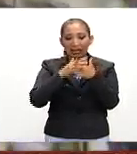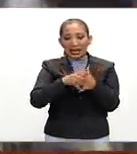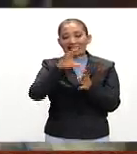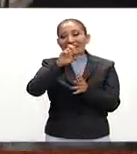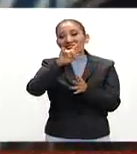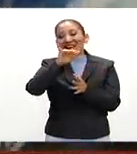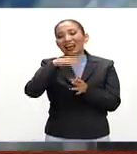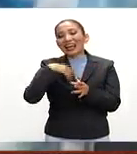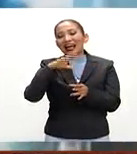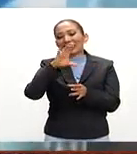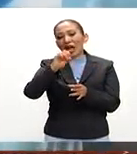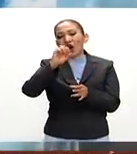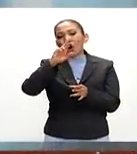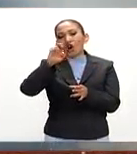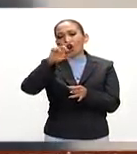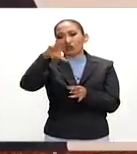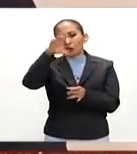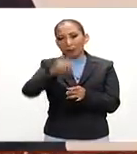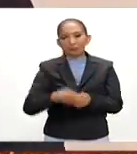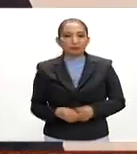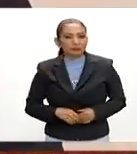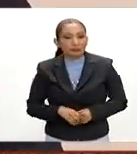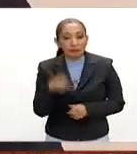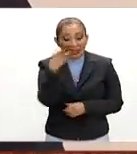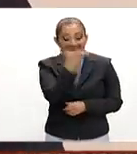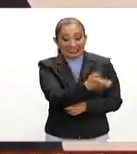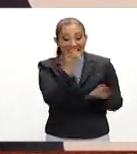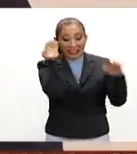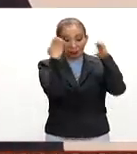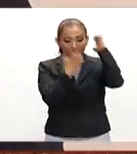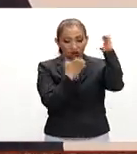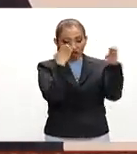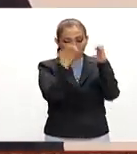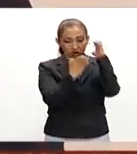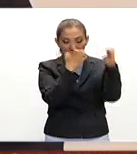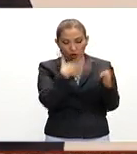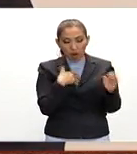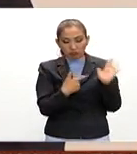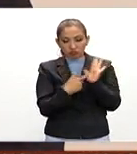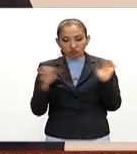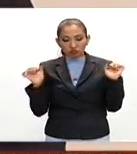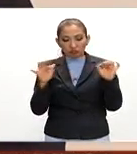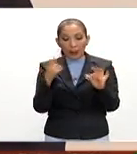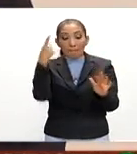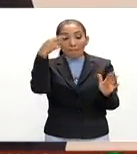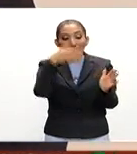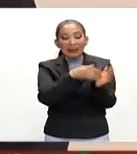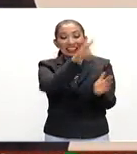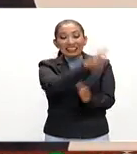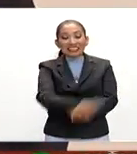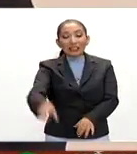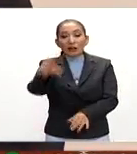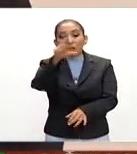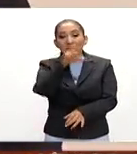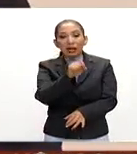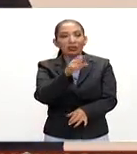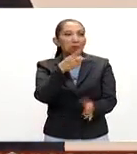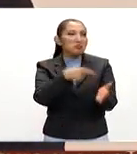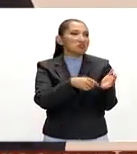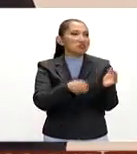de José Clemente Orozco esta exposición se concentra a partir de 1920 1930